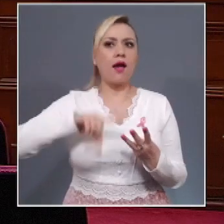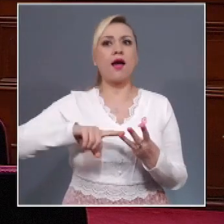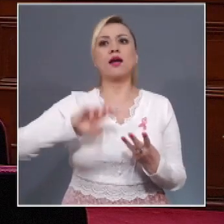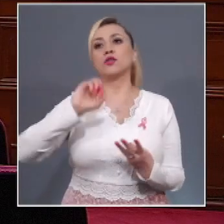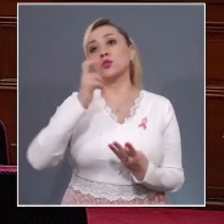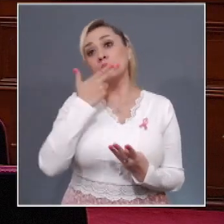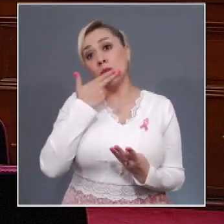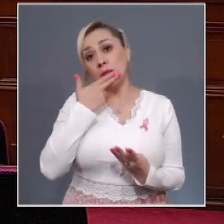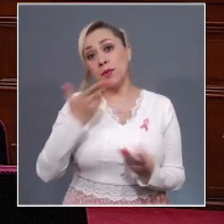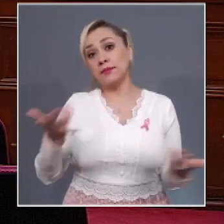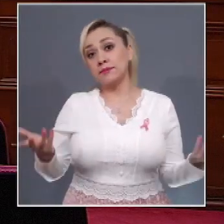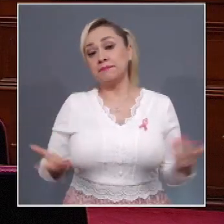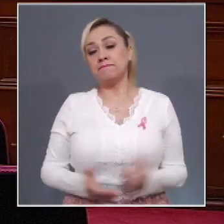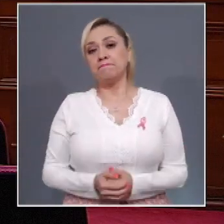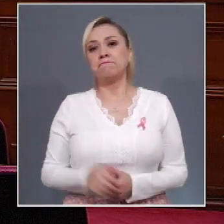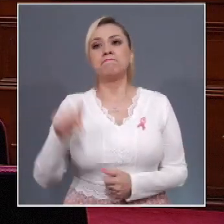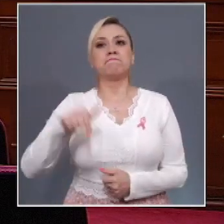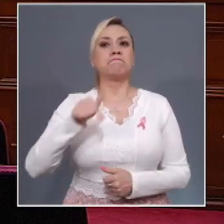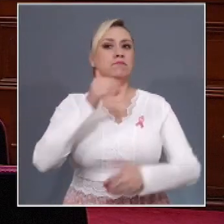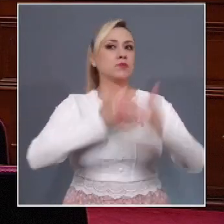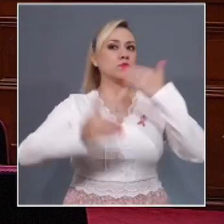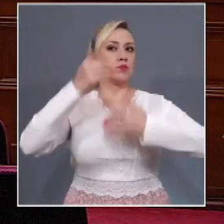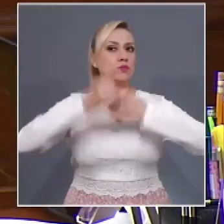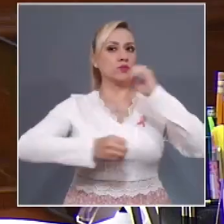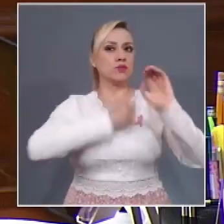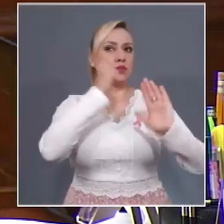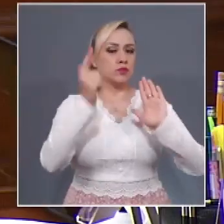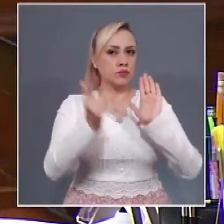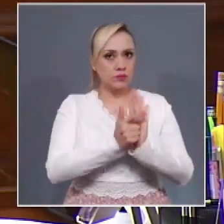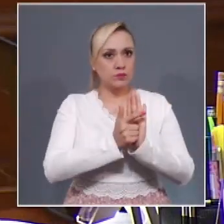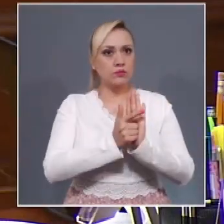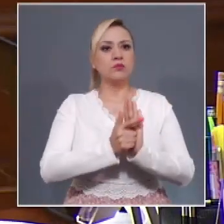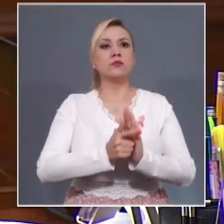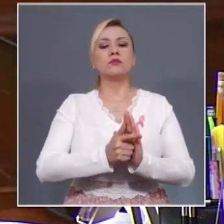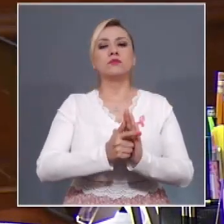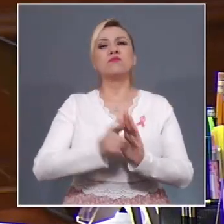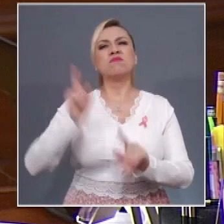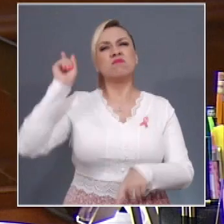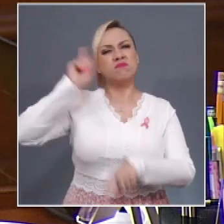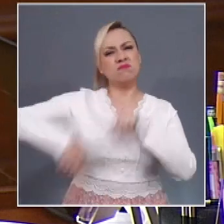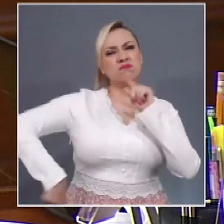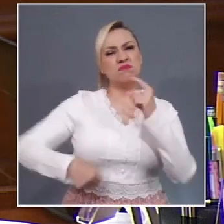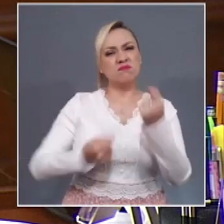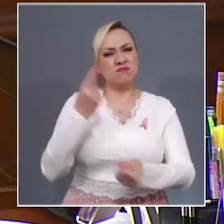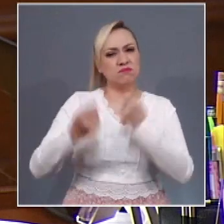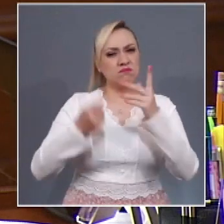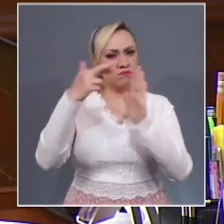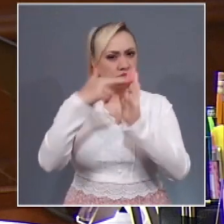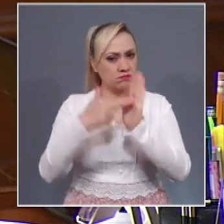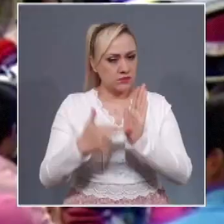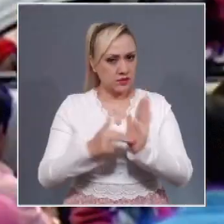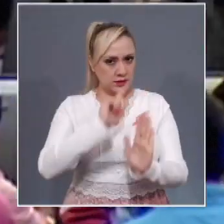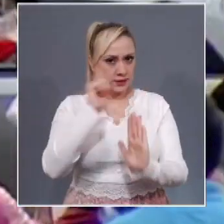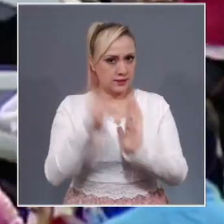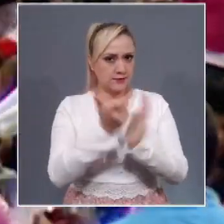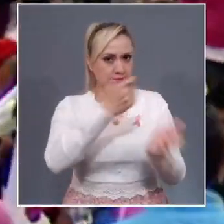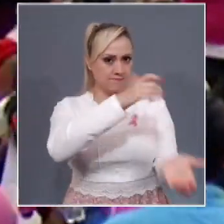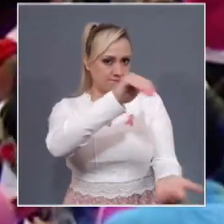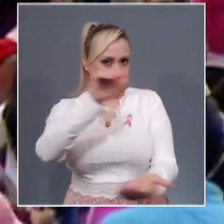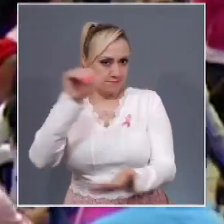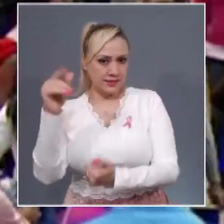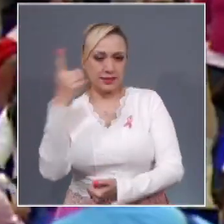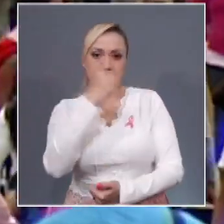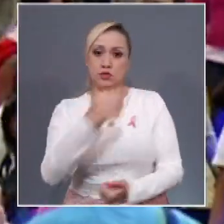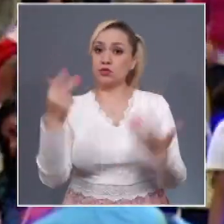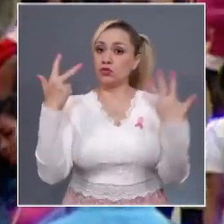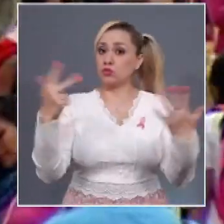El Pleno de la Suprema Corte de Justicia de la Nación invalidó diversas disposiciones de las leyes de ingresos de 108 municipios del